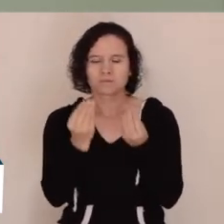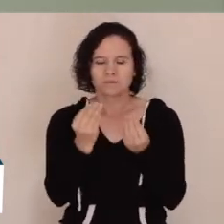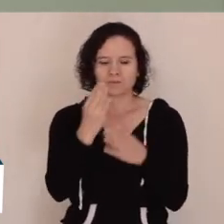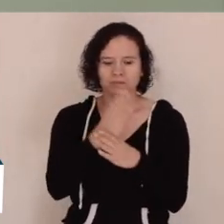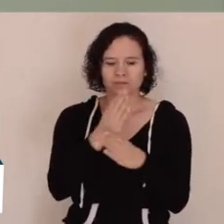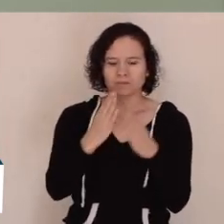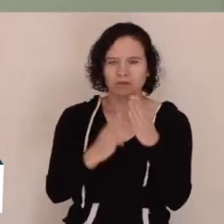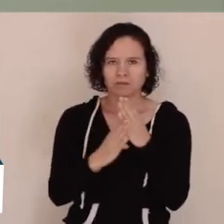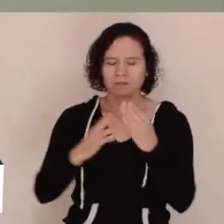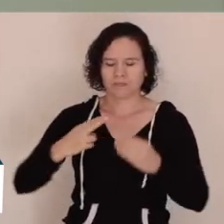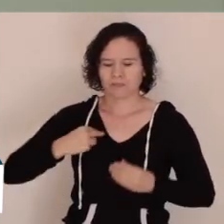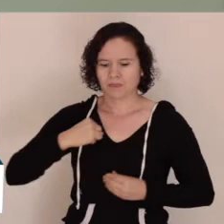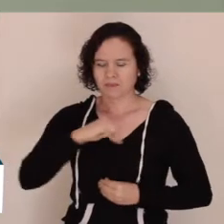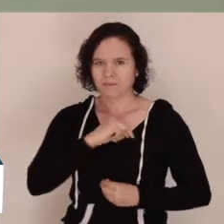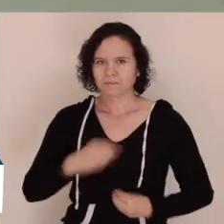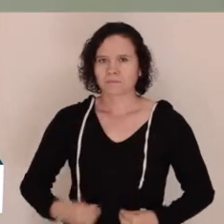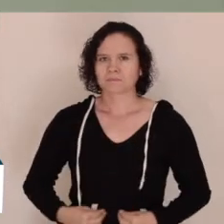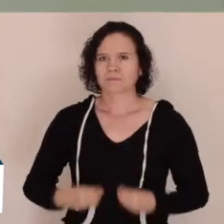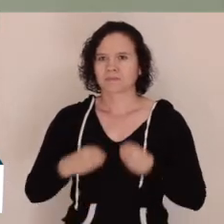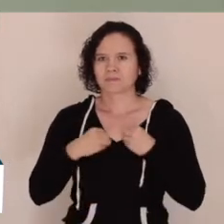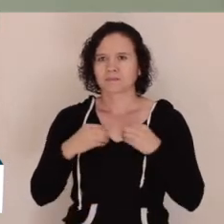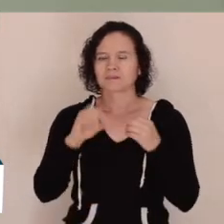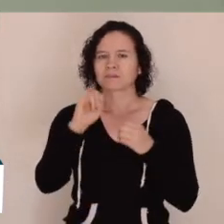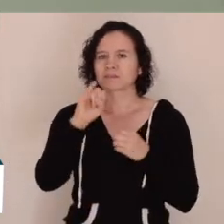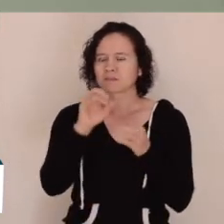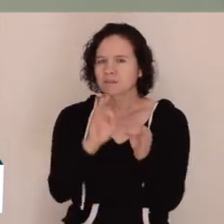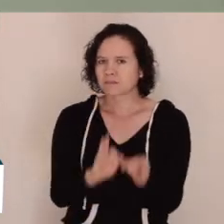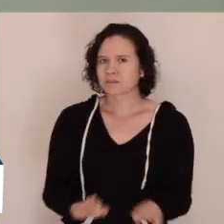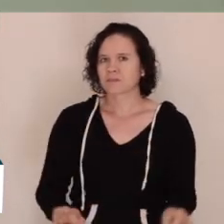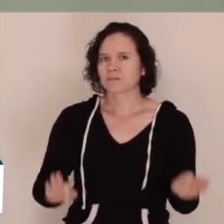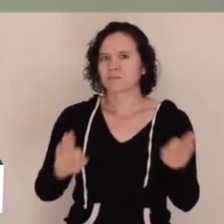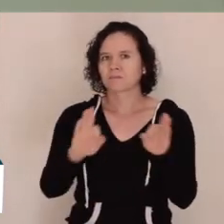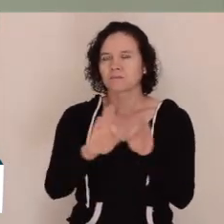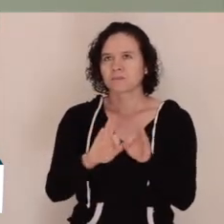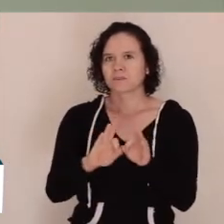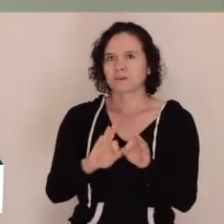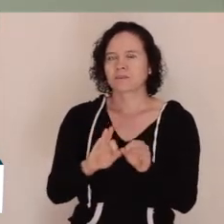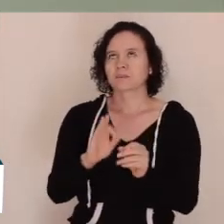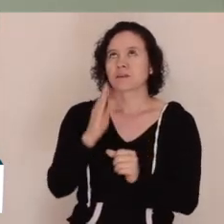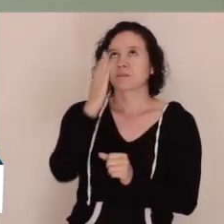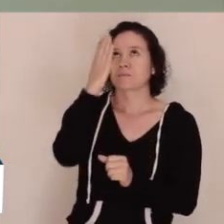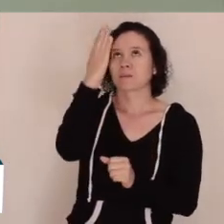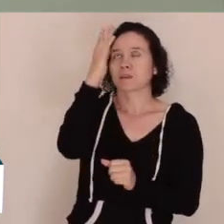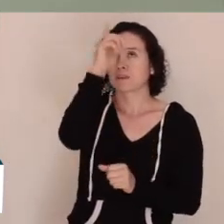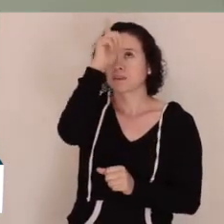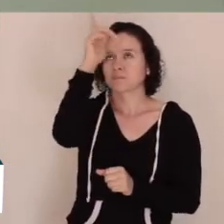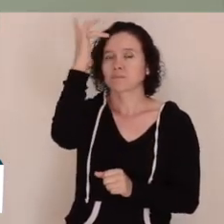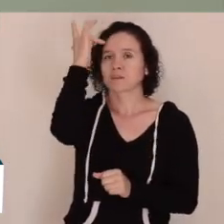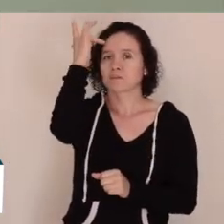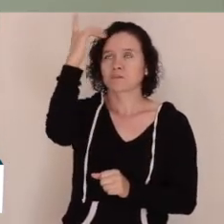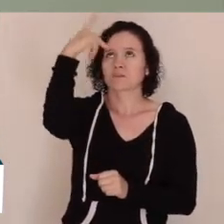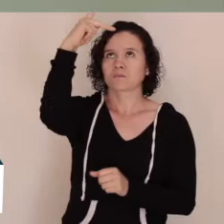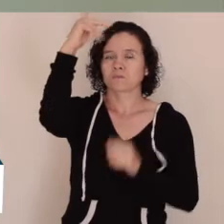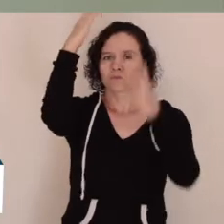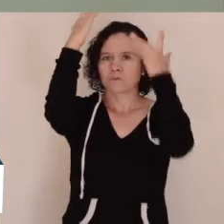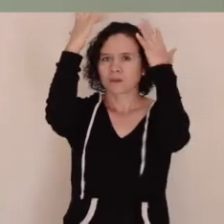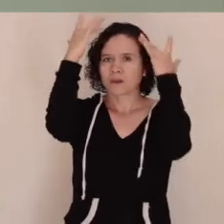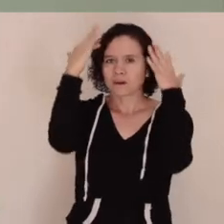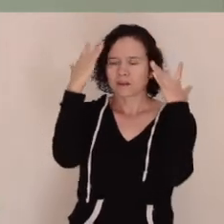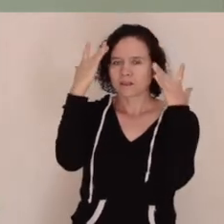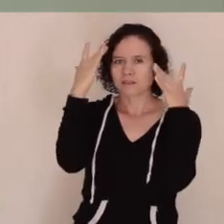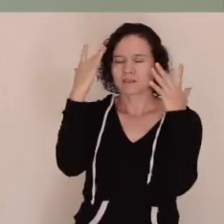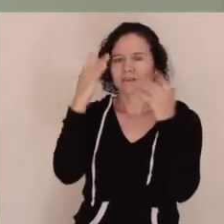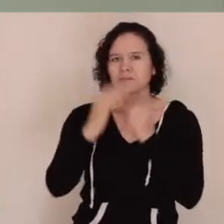cosas de nuestra vida. Para ello es importante, primero, el pedir la gracia del Espíritu Santo.